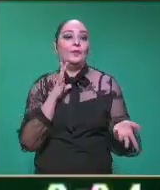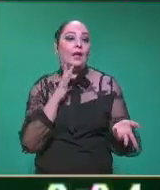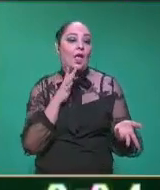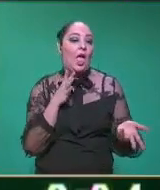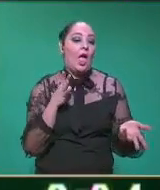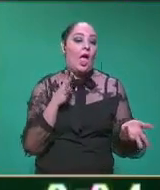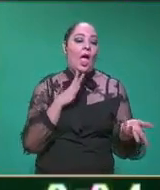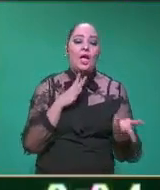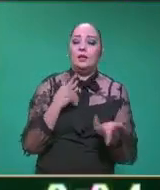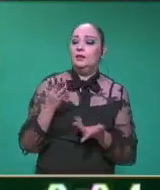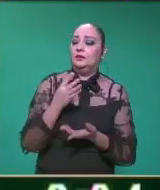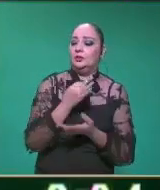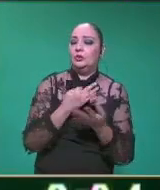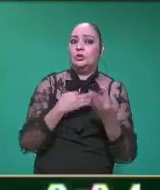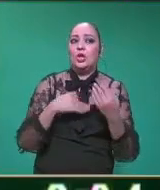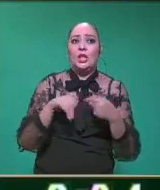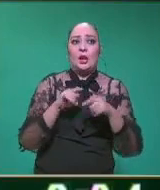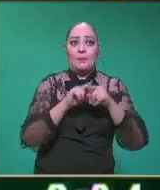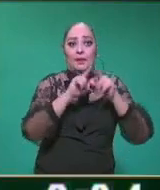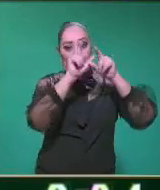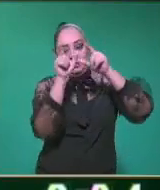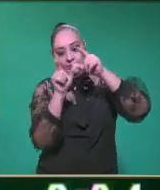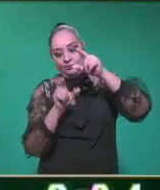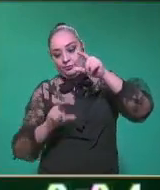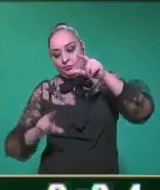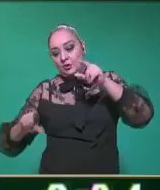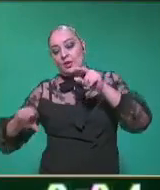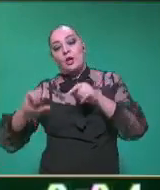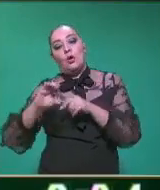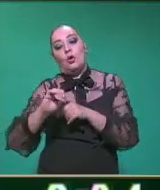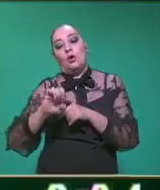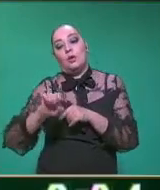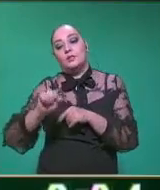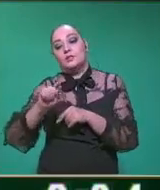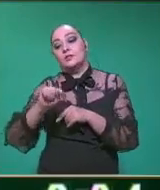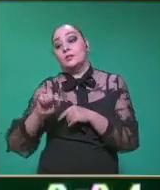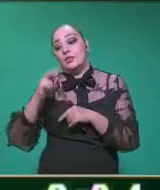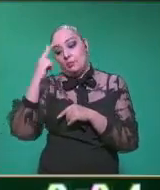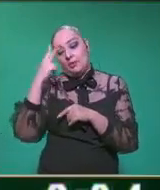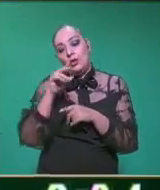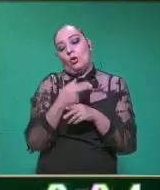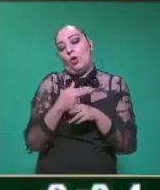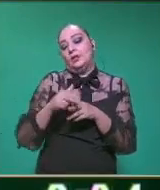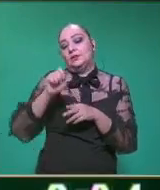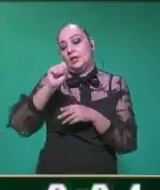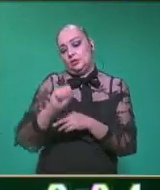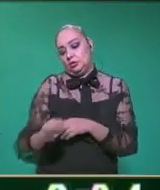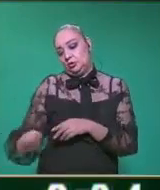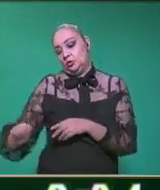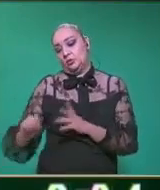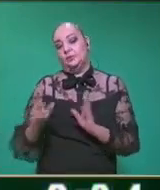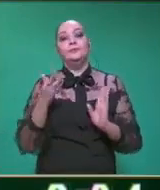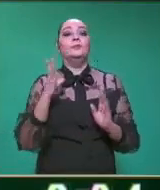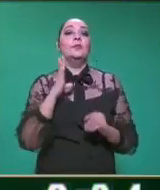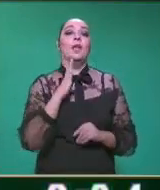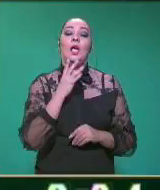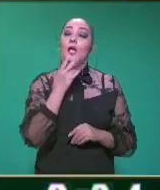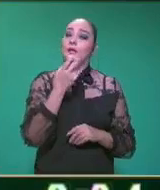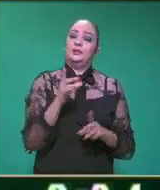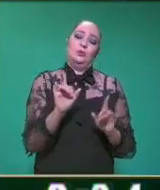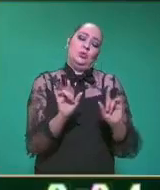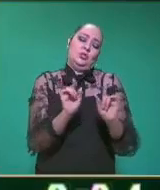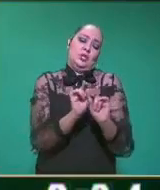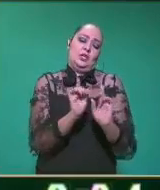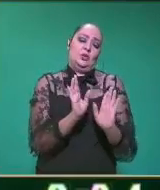en toda la parte oeste de México hasta el sur. Entonces, este es un tlacuache muy